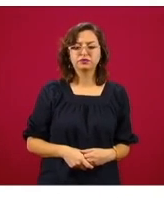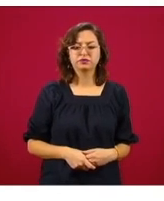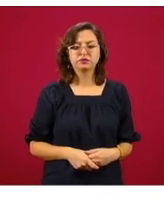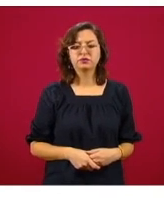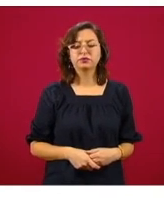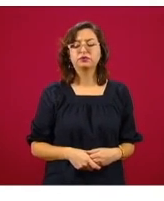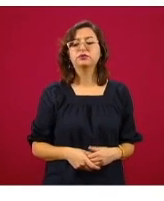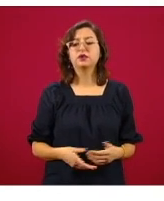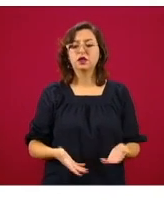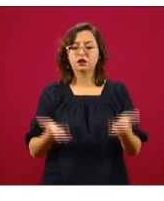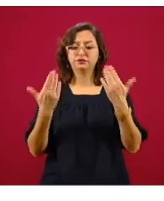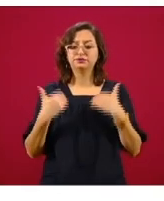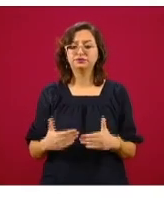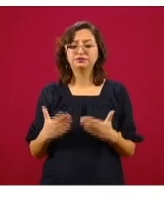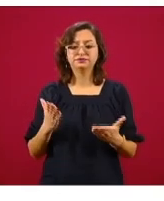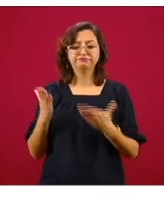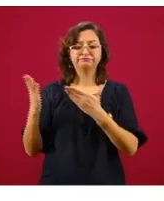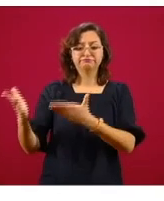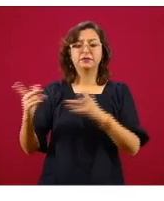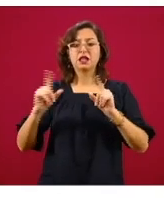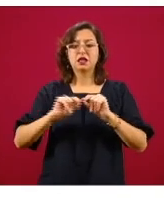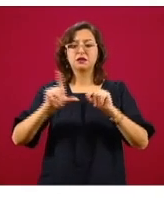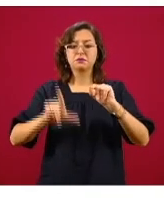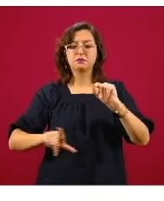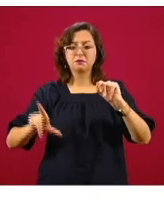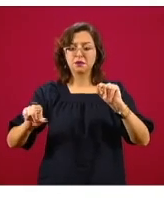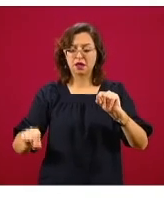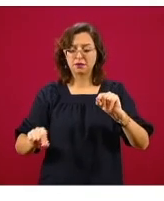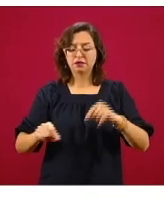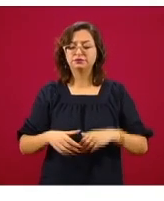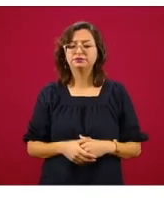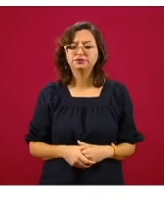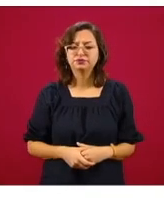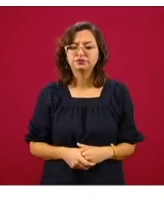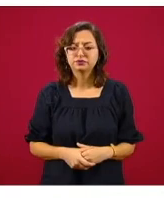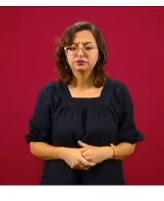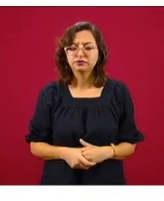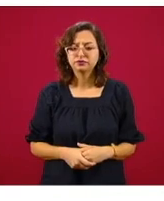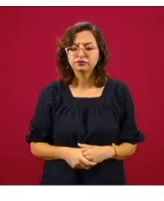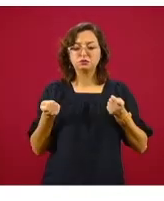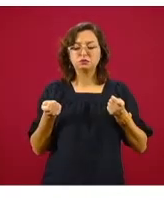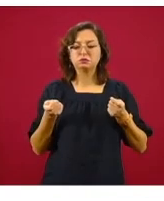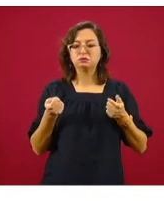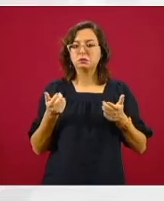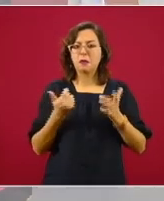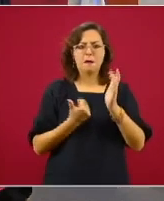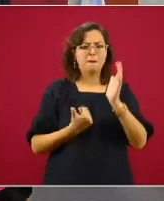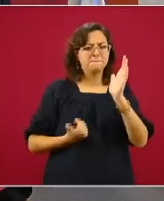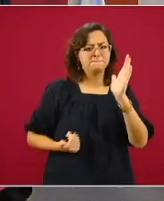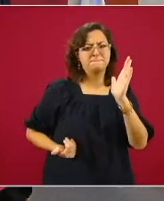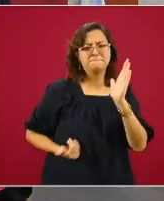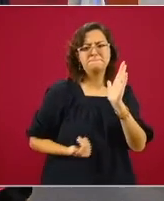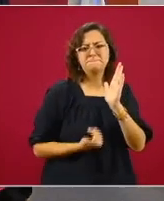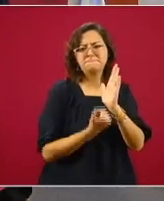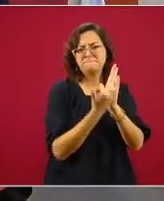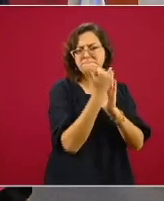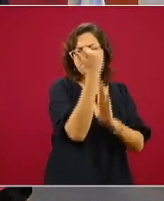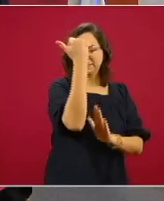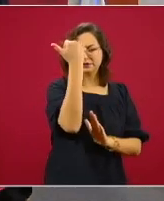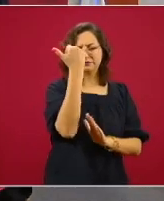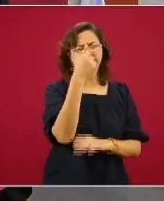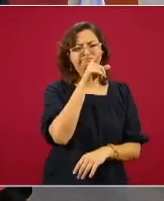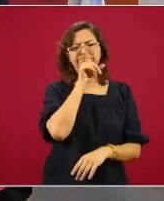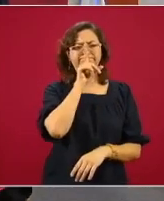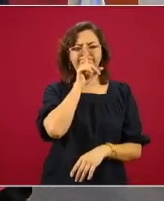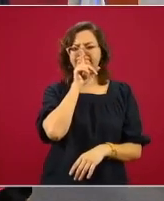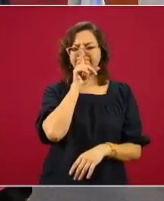fue julio de 2018, cuando se produjeron 3.078 asesinatos, según los datos del secretario ejecutivo del Sistema Nacional de Seguridad Pública.